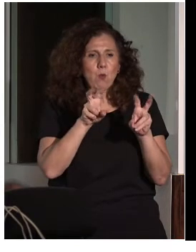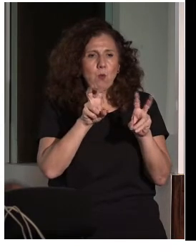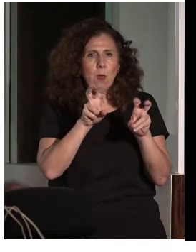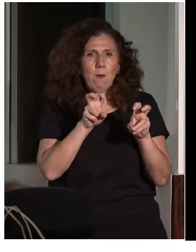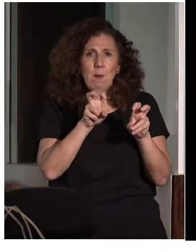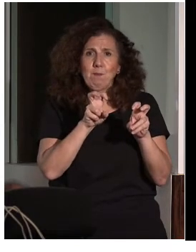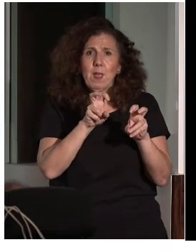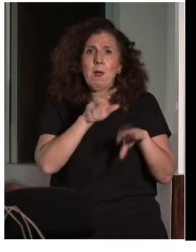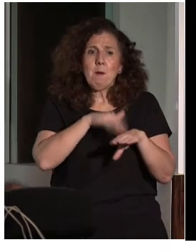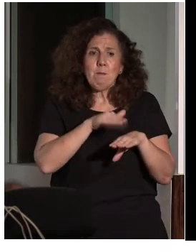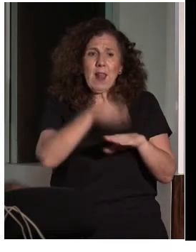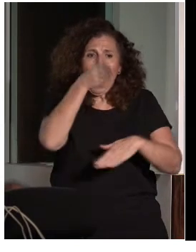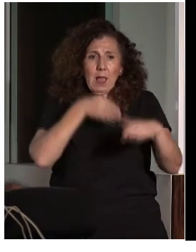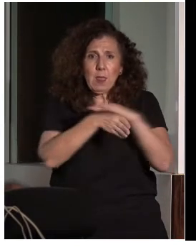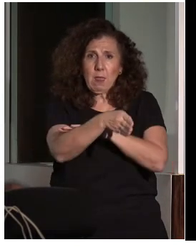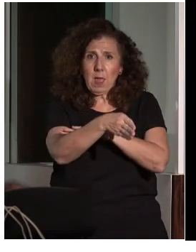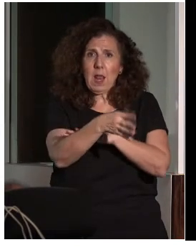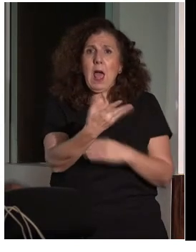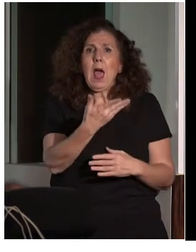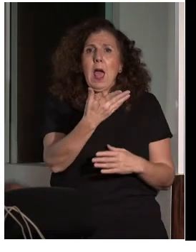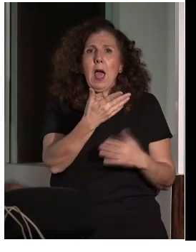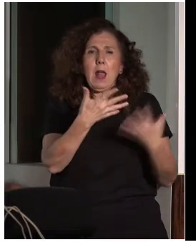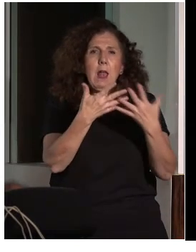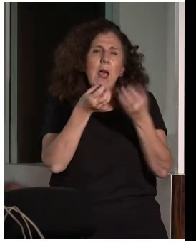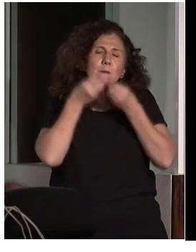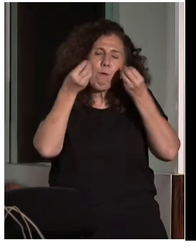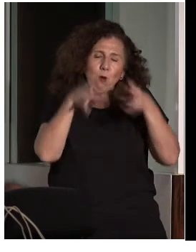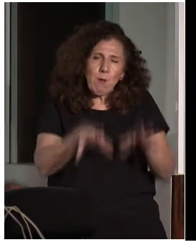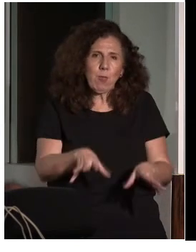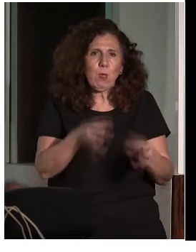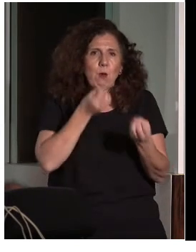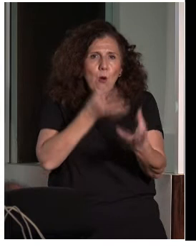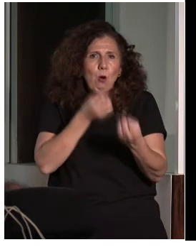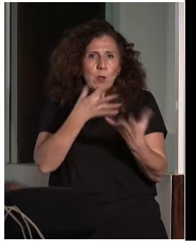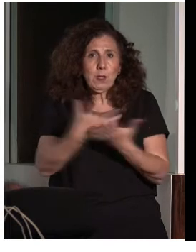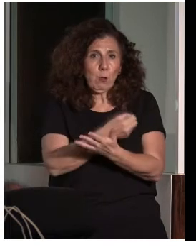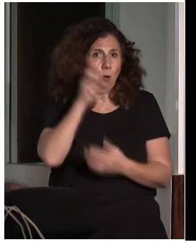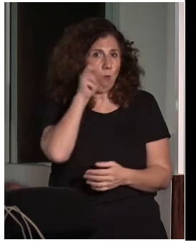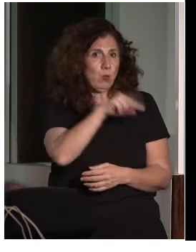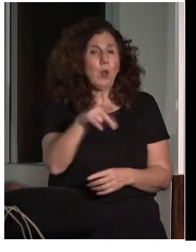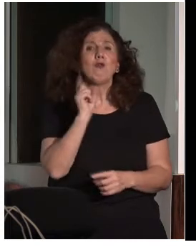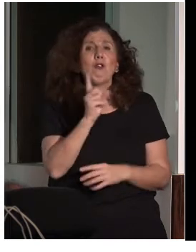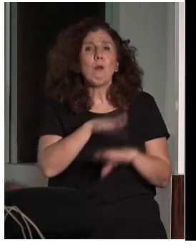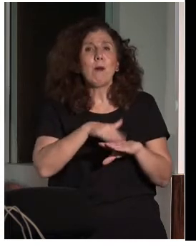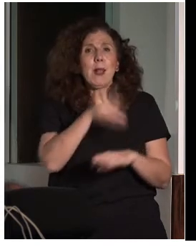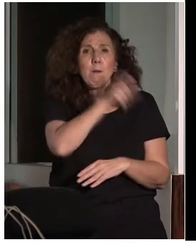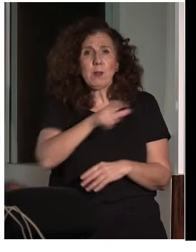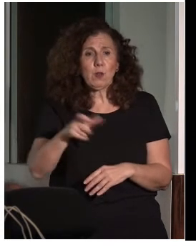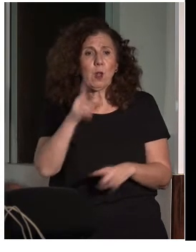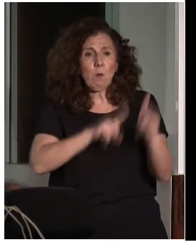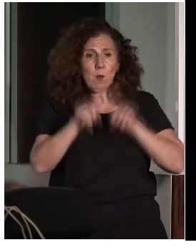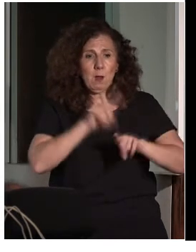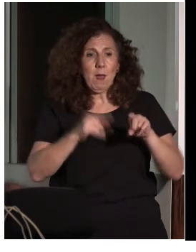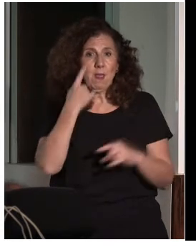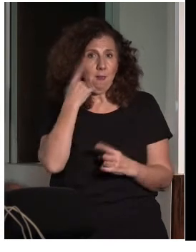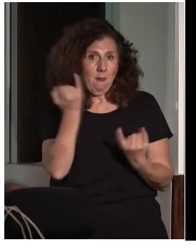para acceder a los contenidos de los museos, no solo para las personas con problemas de visión, sino para todo el mundo. ¿Por